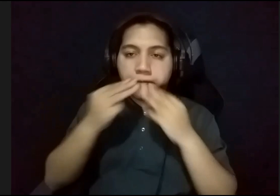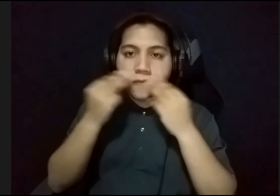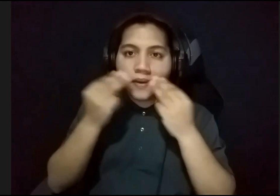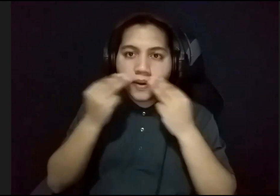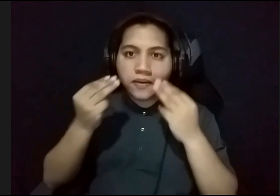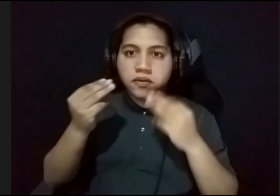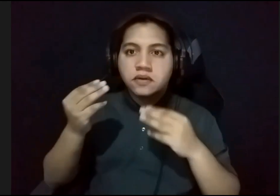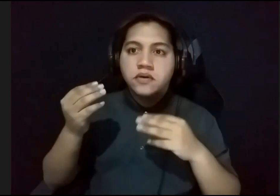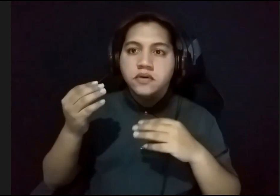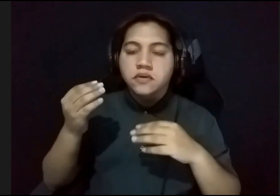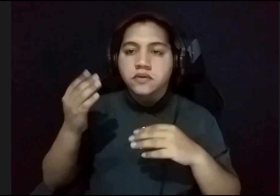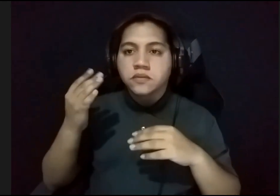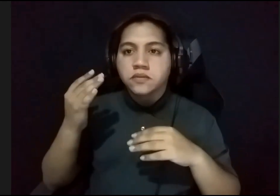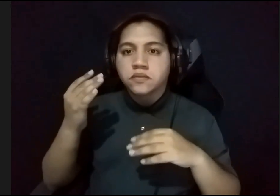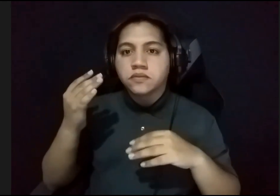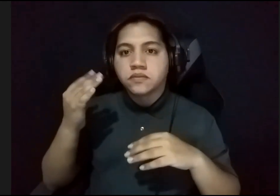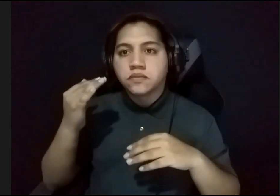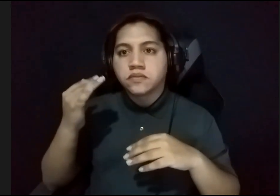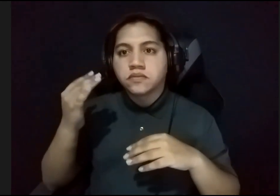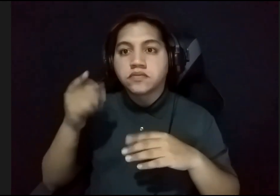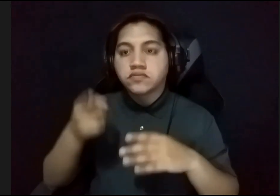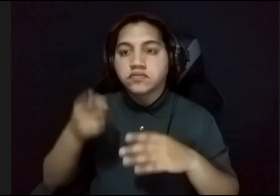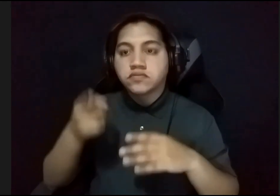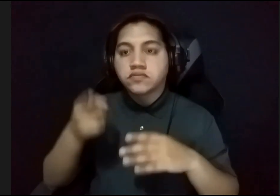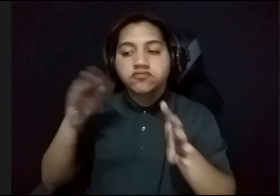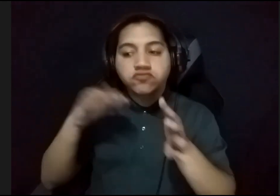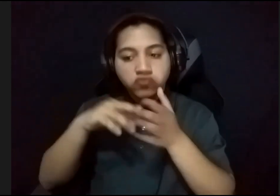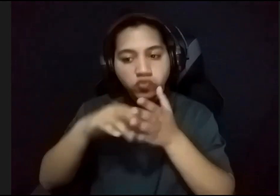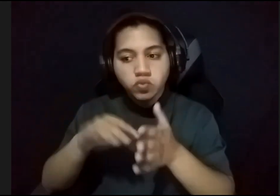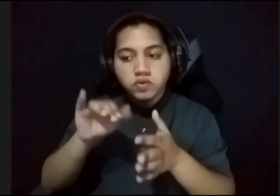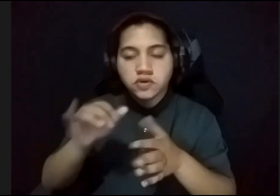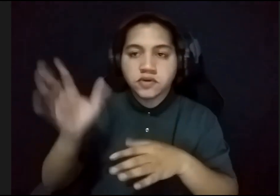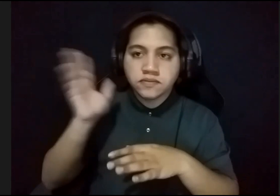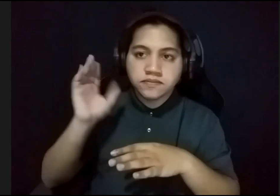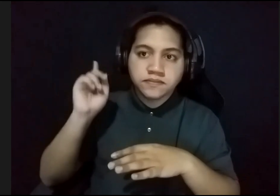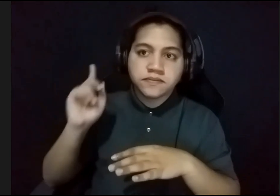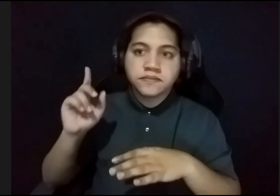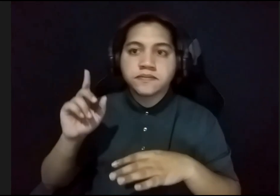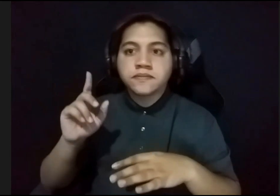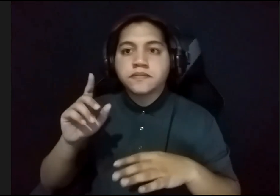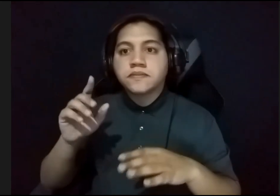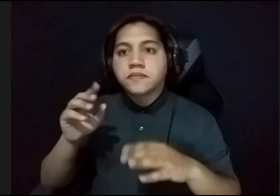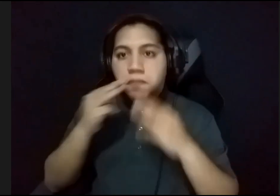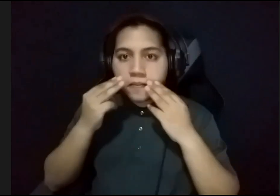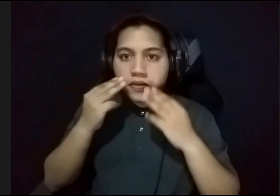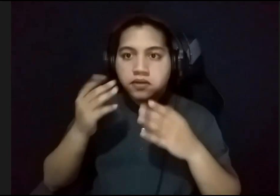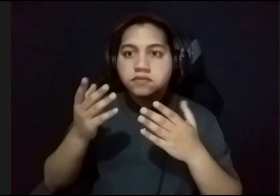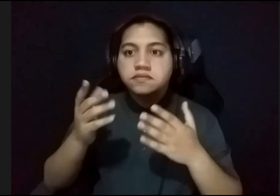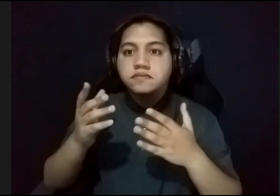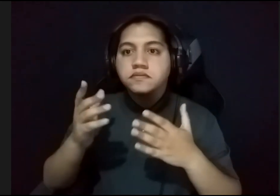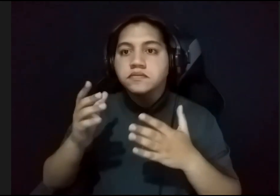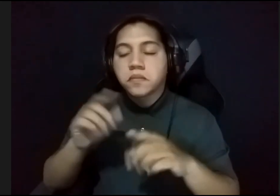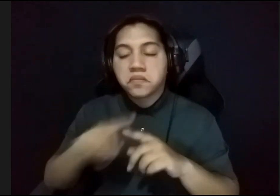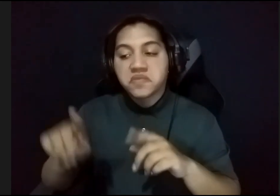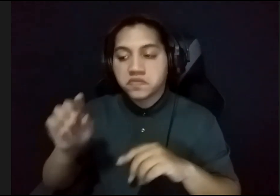formó parte, estudió allá. Eso no quiere decir que no practicara otro tipo de